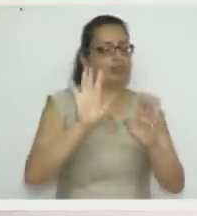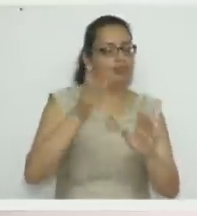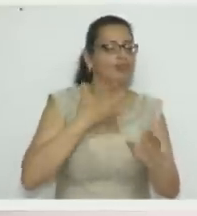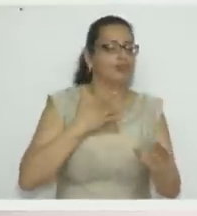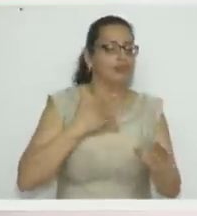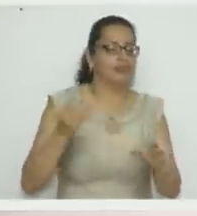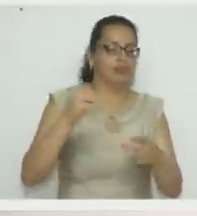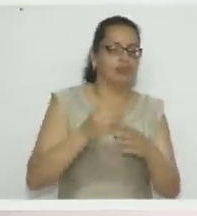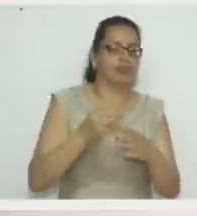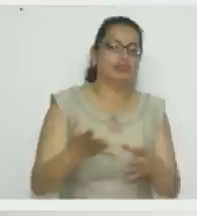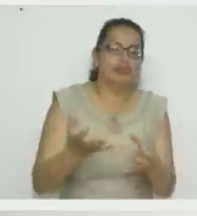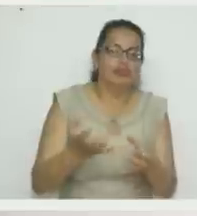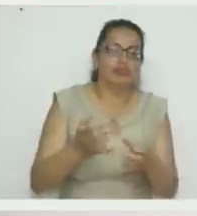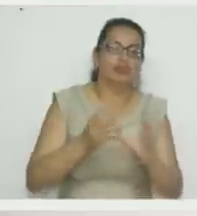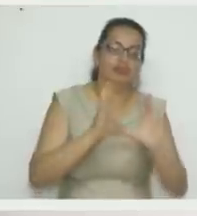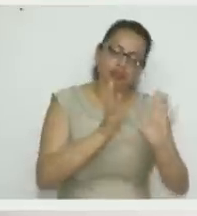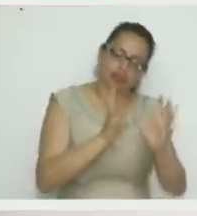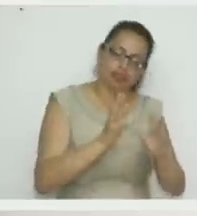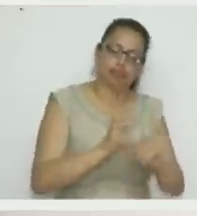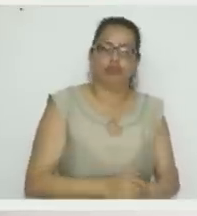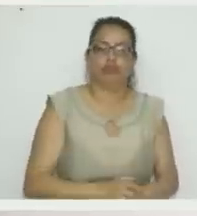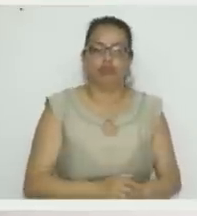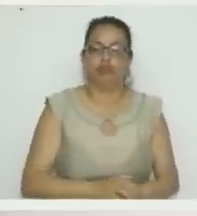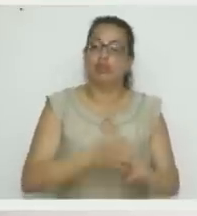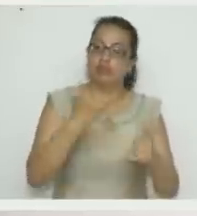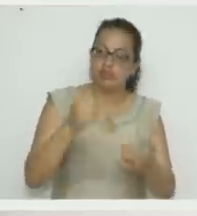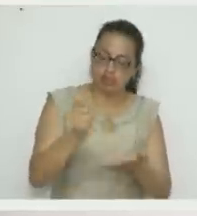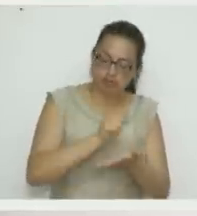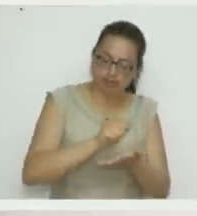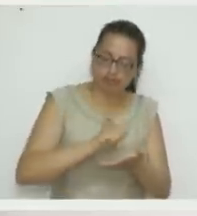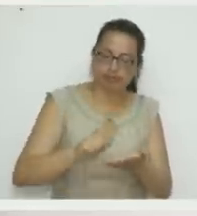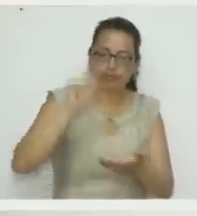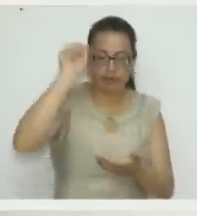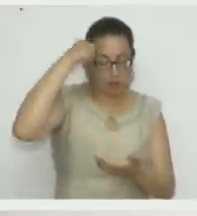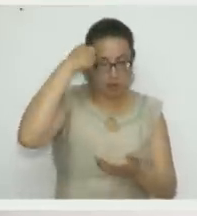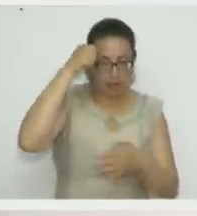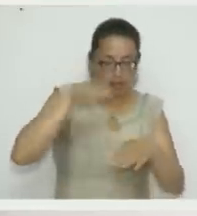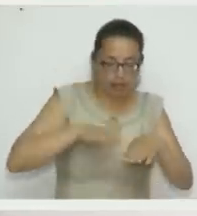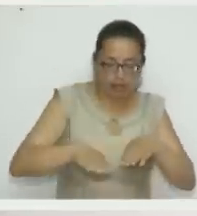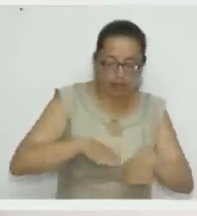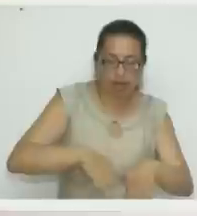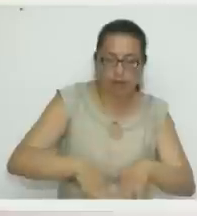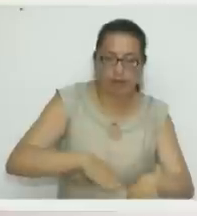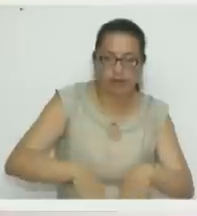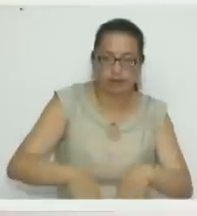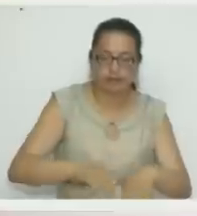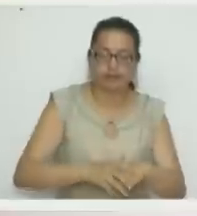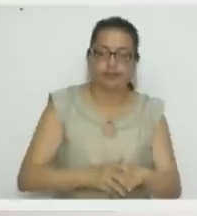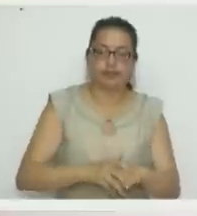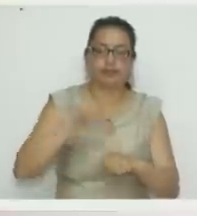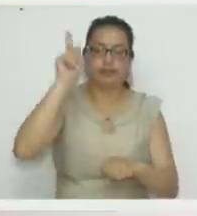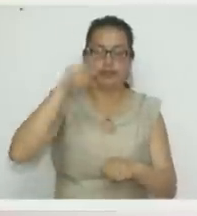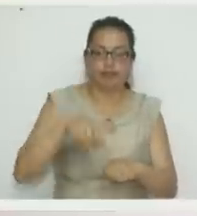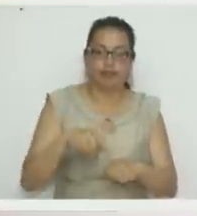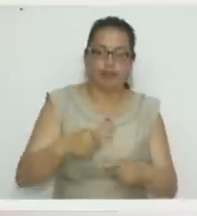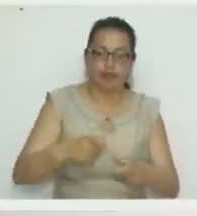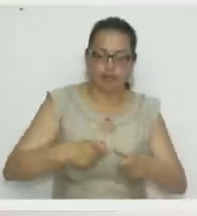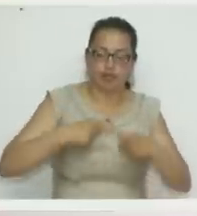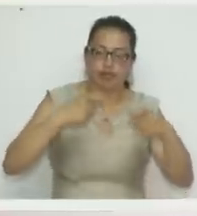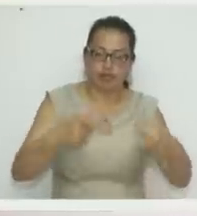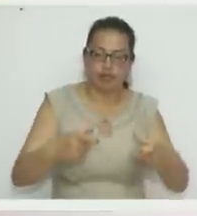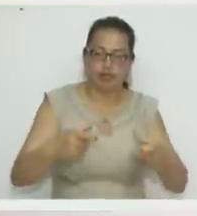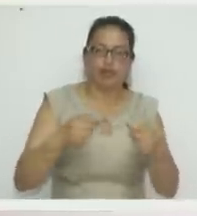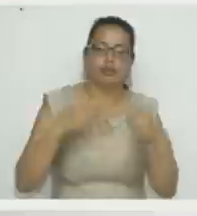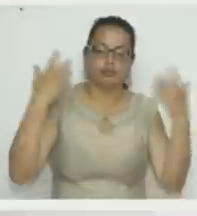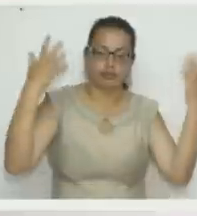¿vale? Ya queda inscrita para que participe. Igual para la máquina. Recuerde que la máquina de coser, cortesía de Barutex Club, la